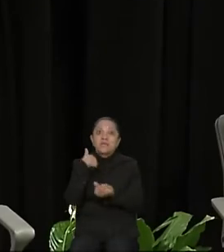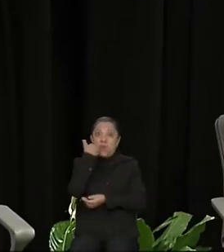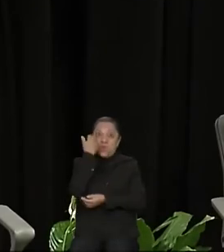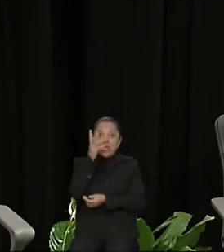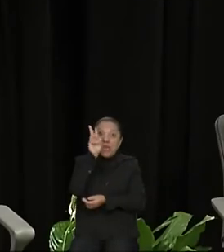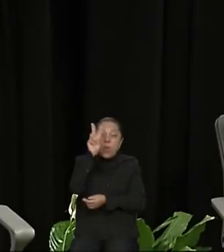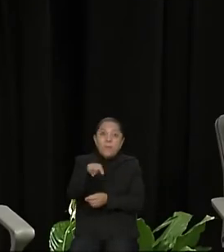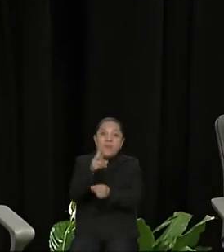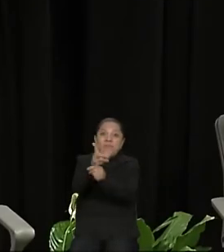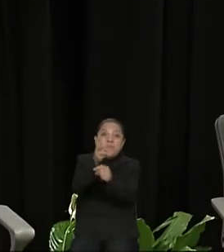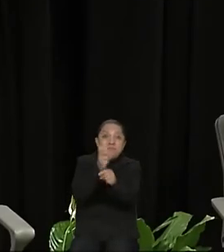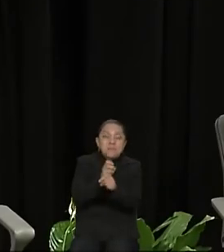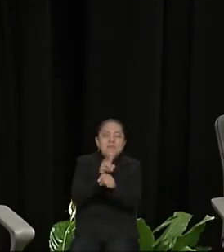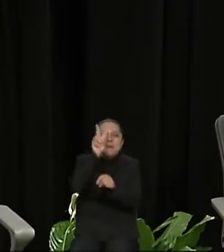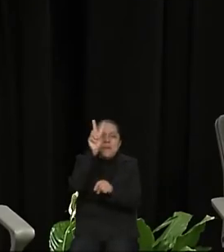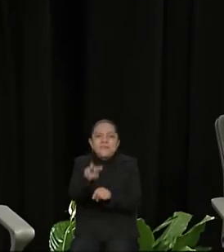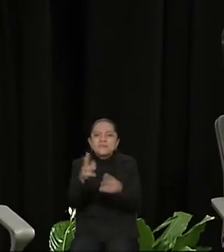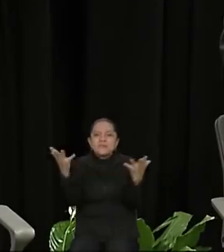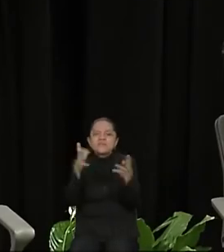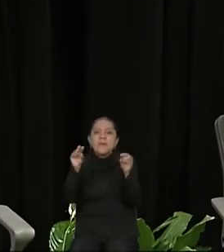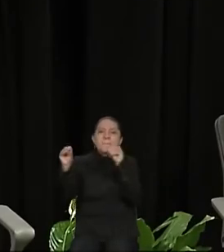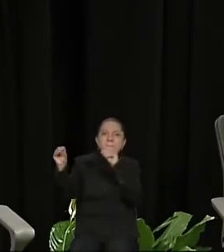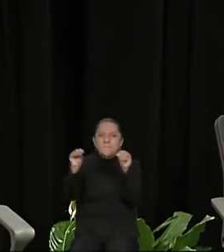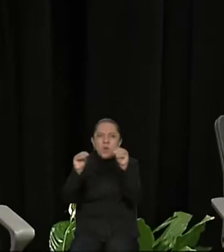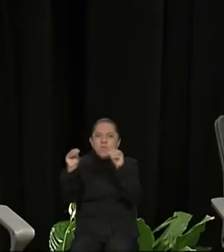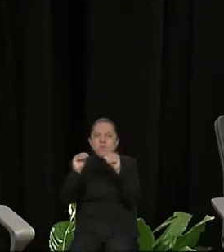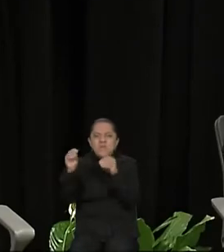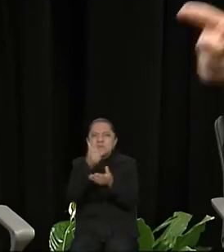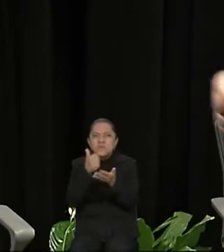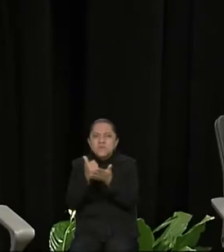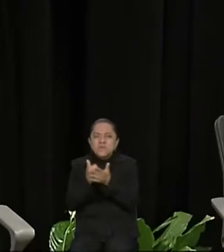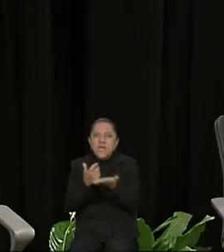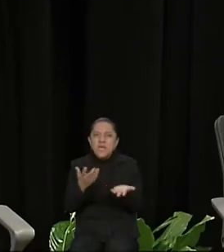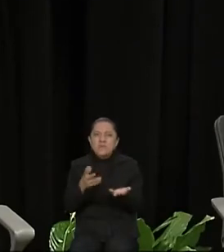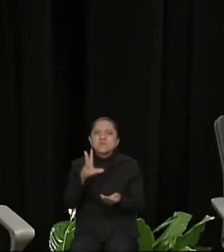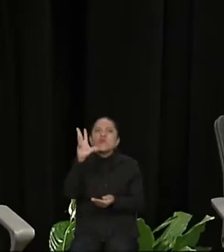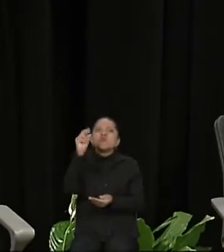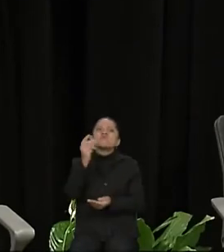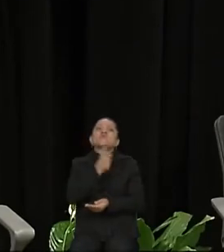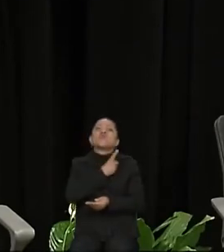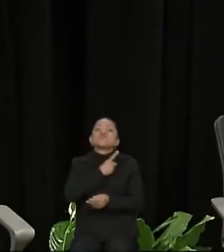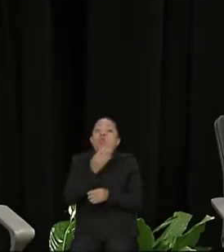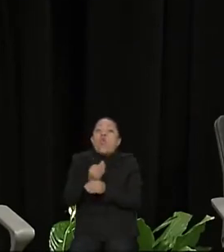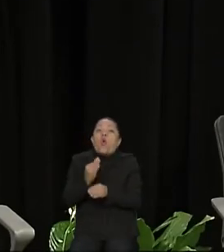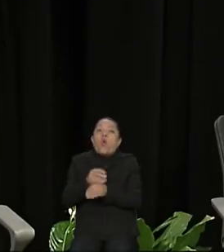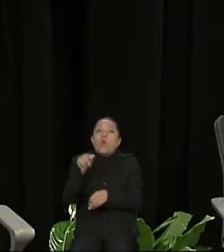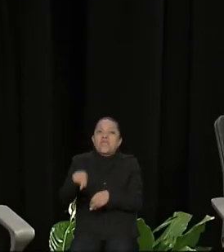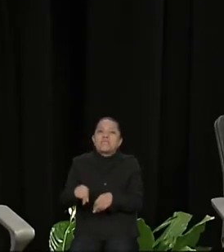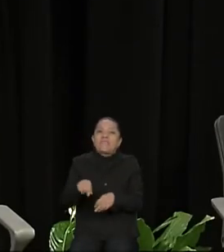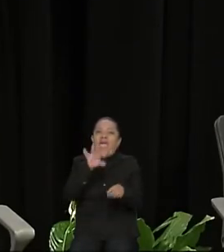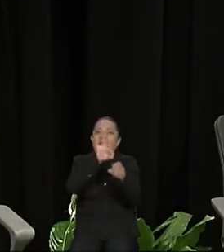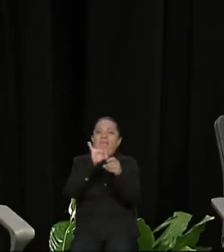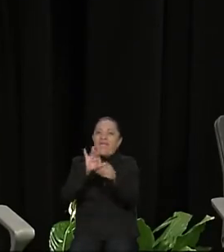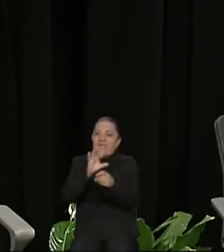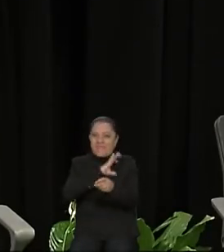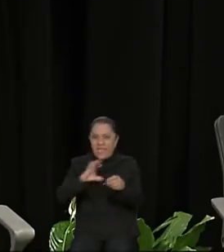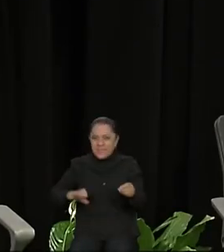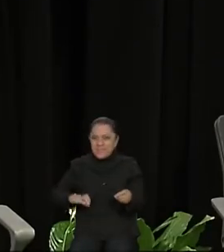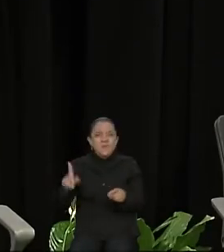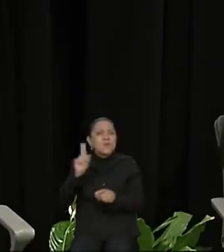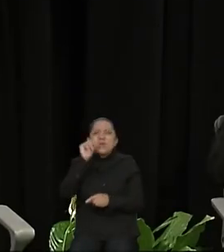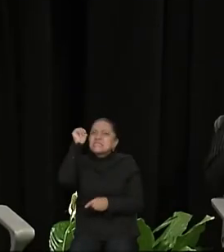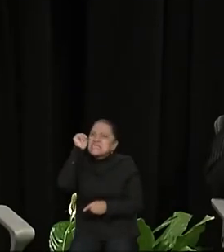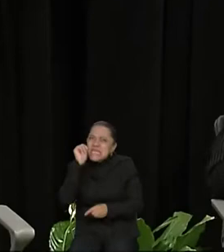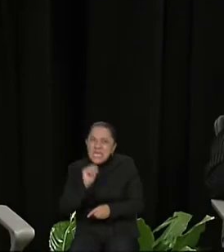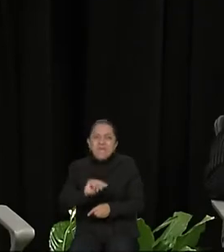movimiento ciudadano, que seamos ciudadanos no solamente en la época electoral, seamos ciudadanos siempre, seamos a final de